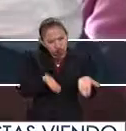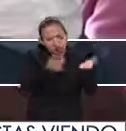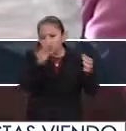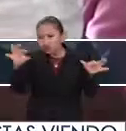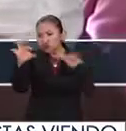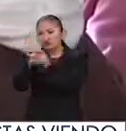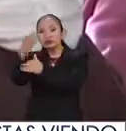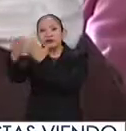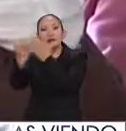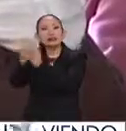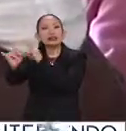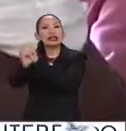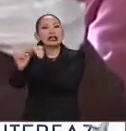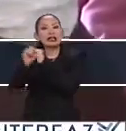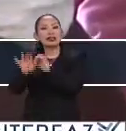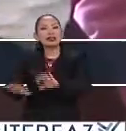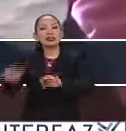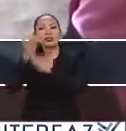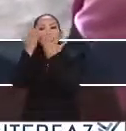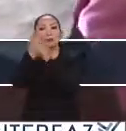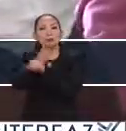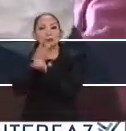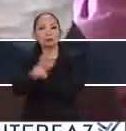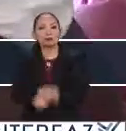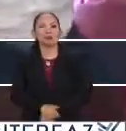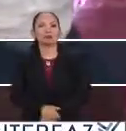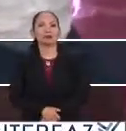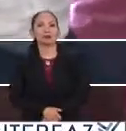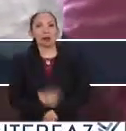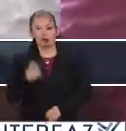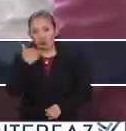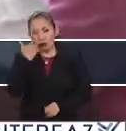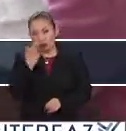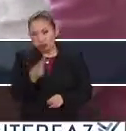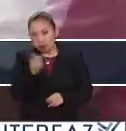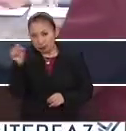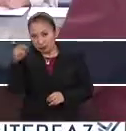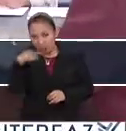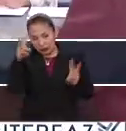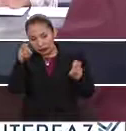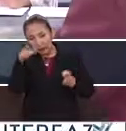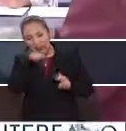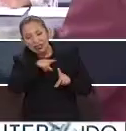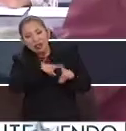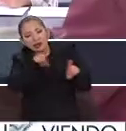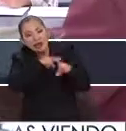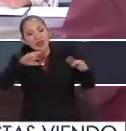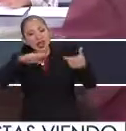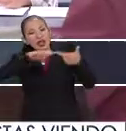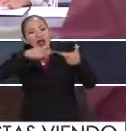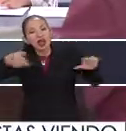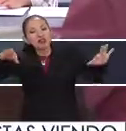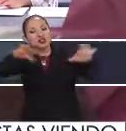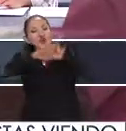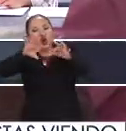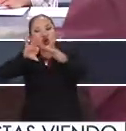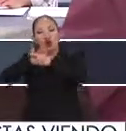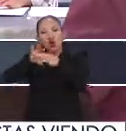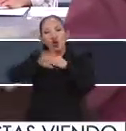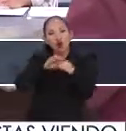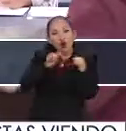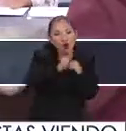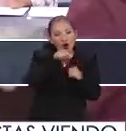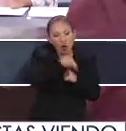vinculamos a ese servicio educativo, ¿no? Claro. Precisamente en ese sentido, yo quisiera preguntarle, director, ¿cómo son los diferentes vínculos que tienen con